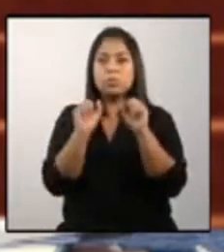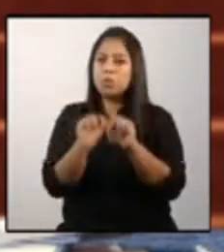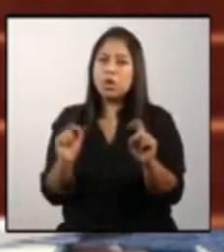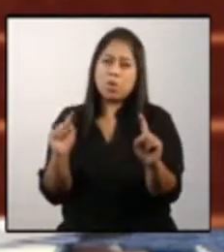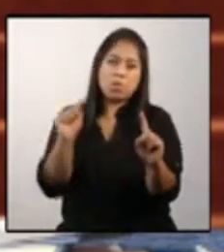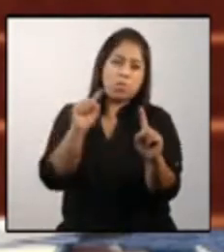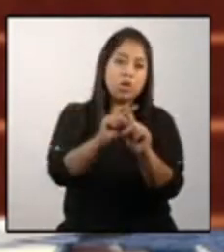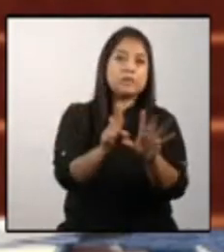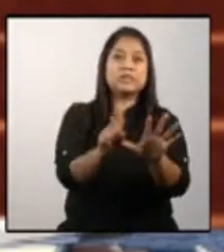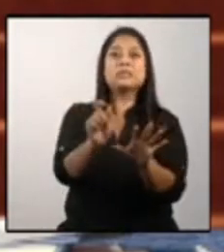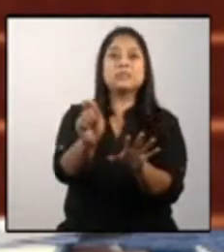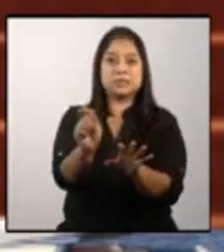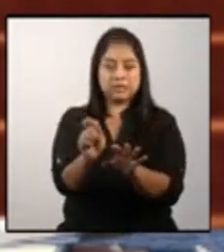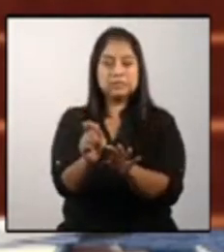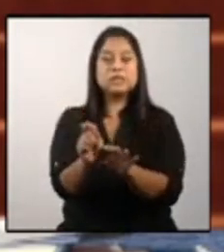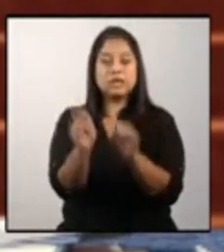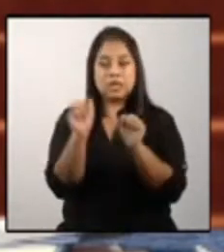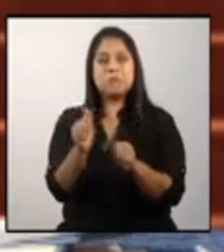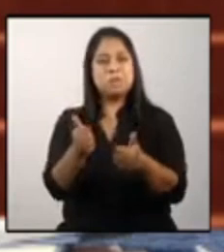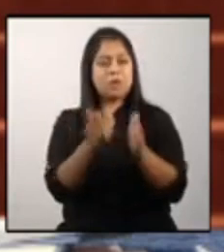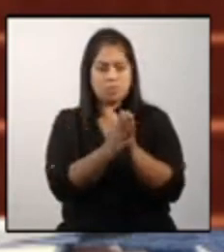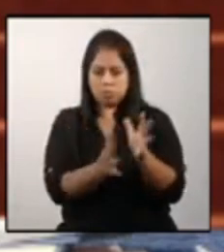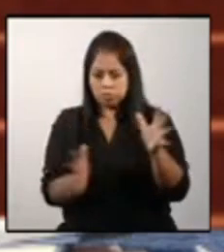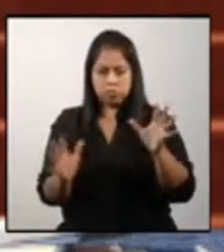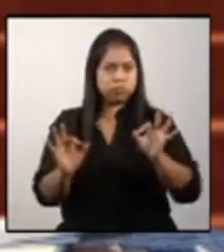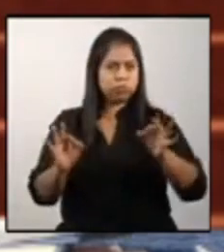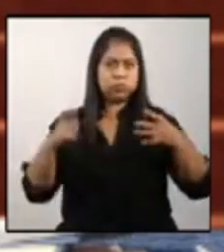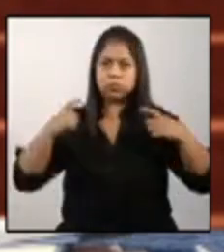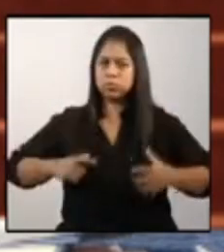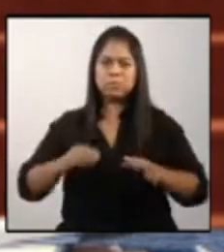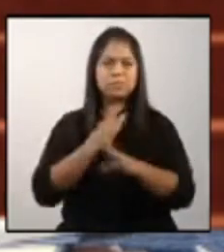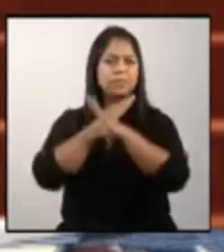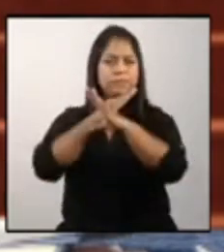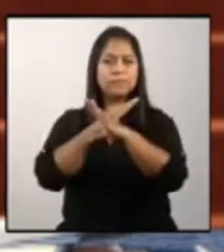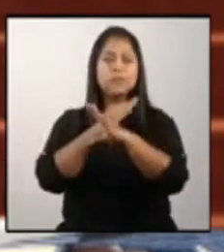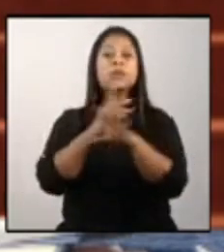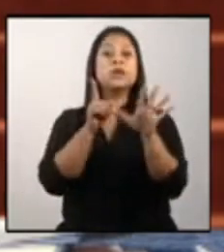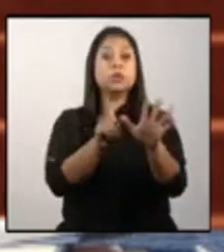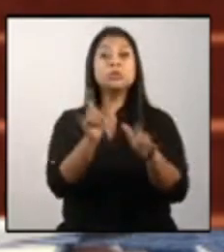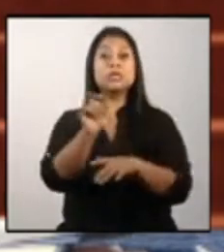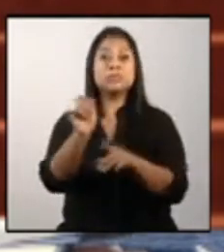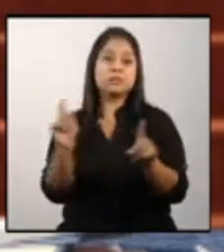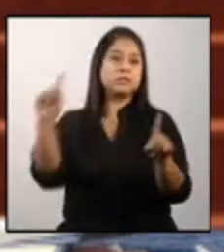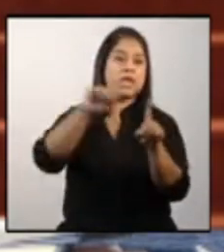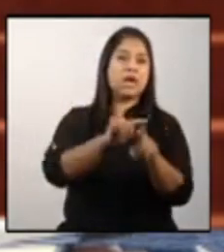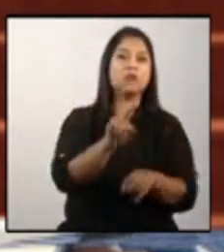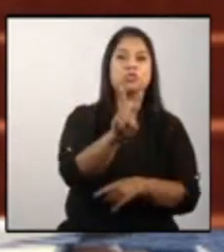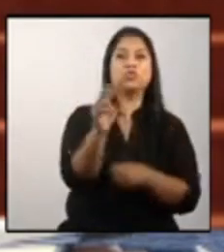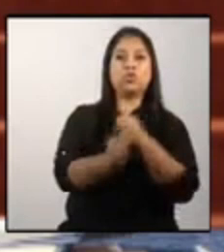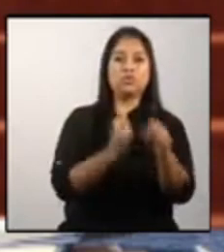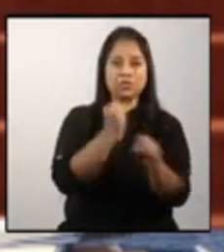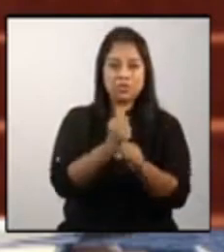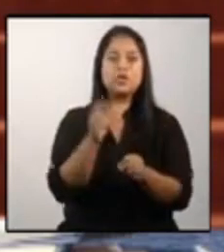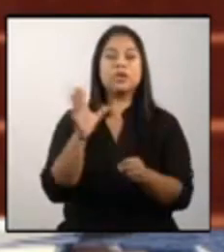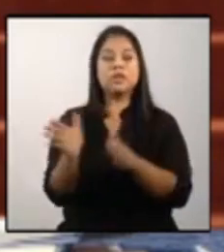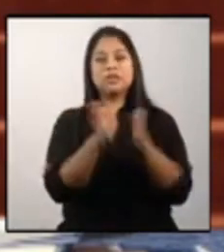seis niños de una manera de los seis meses de una manera robusta a los seis de los seis a los veinticuatro meses entrará